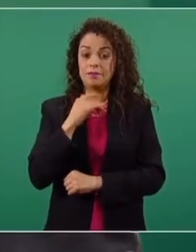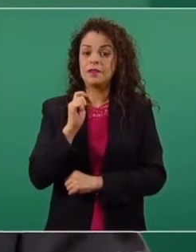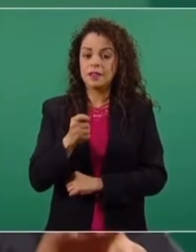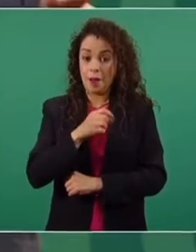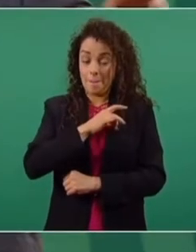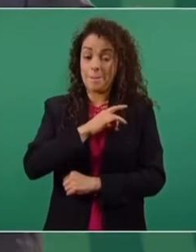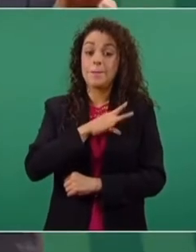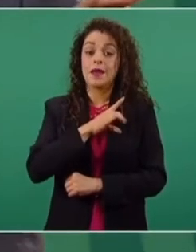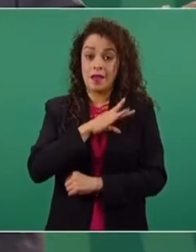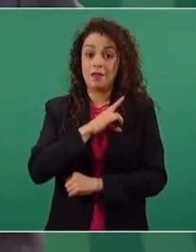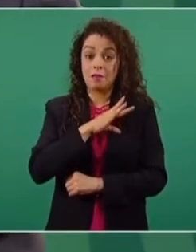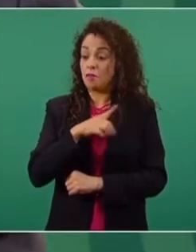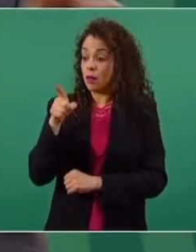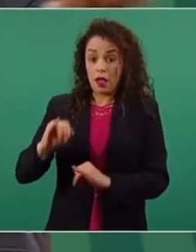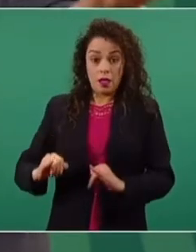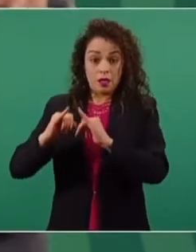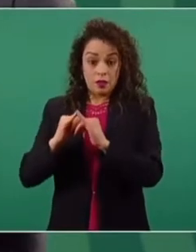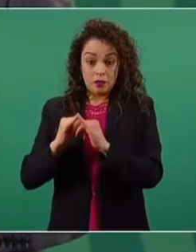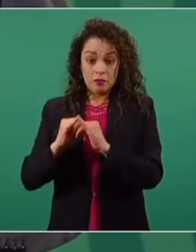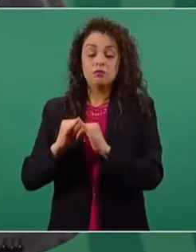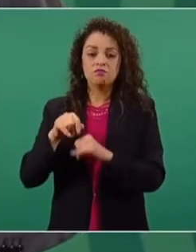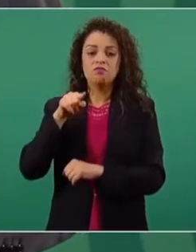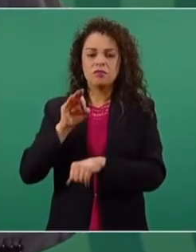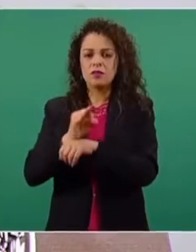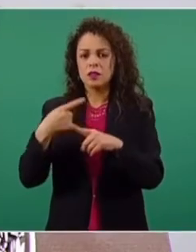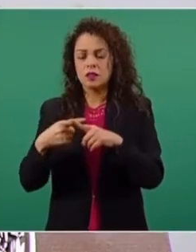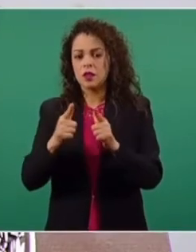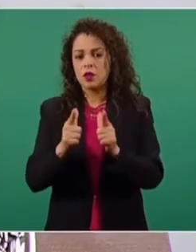Estos organismos están al servicio del Partido Conservador.